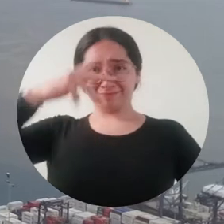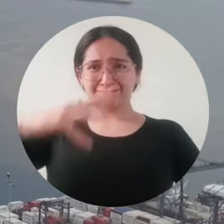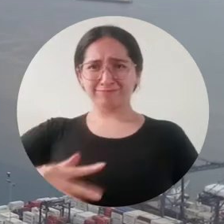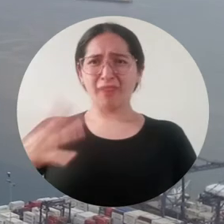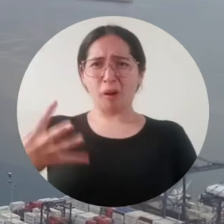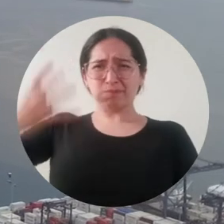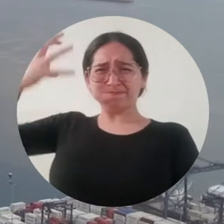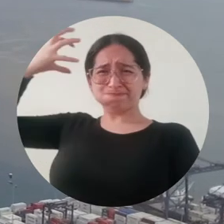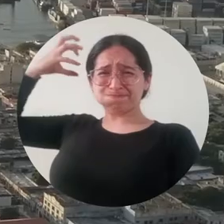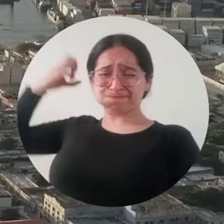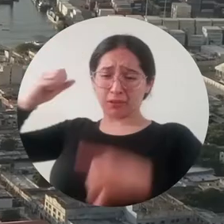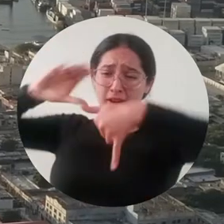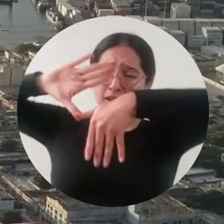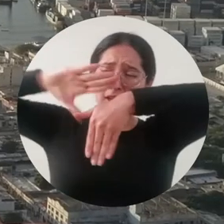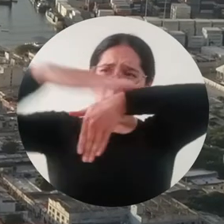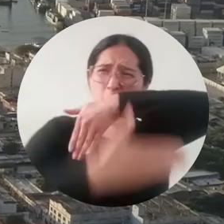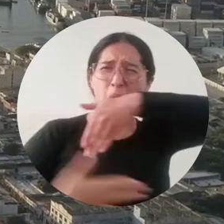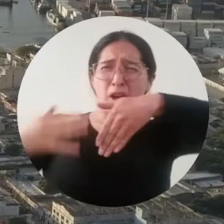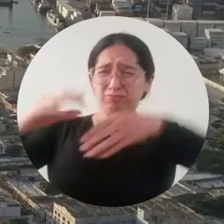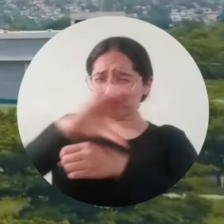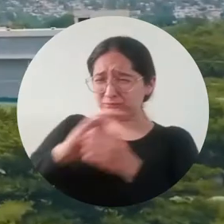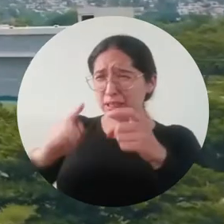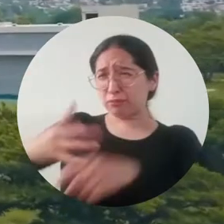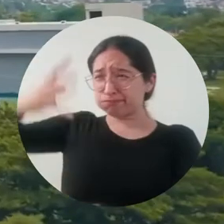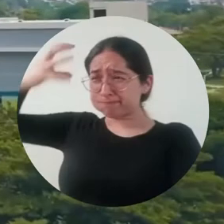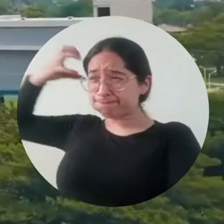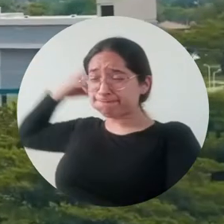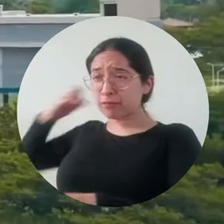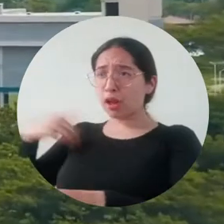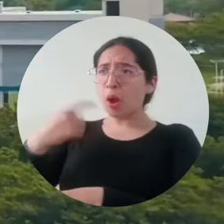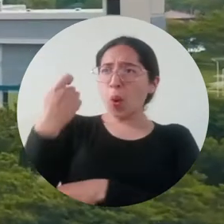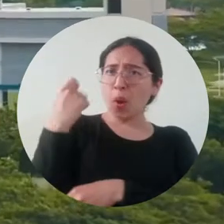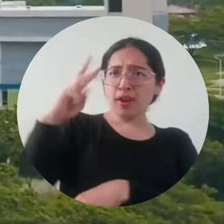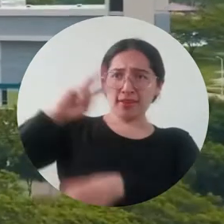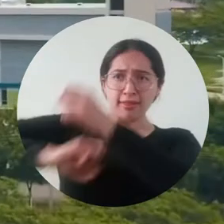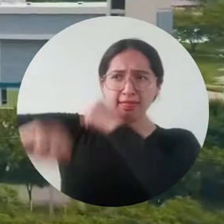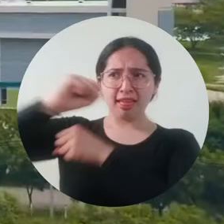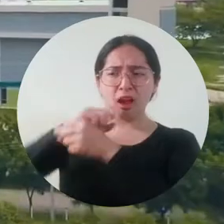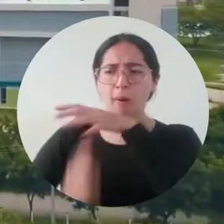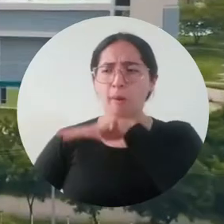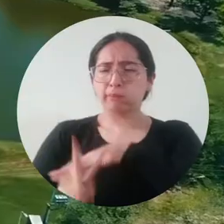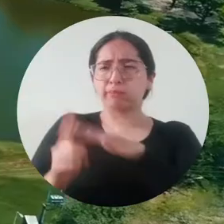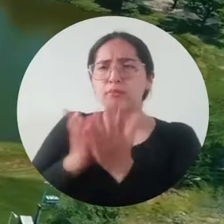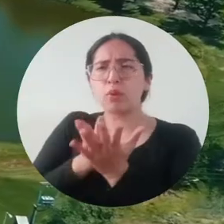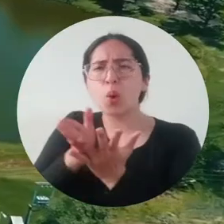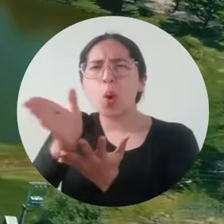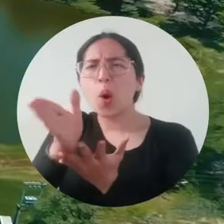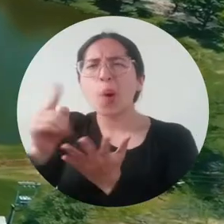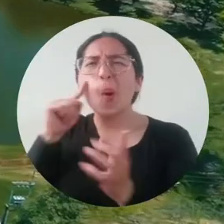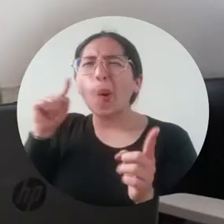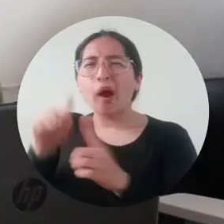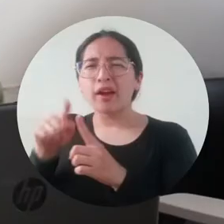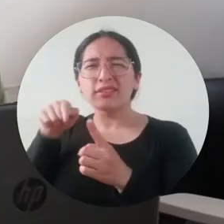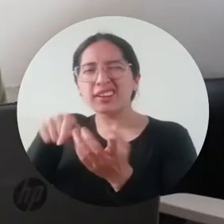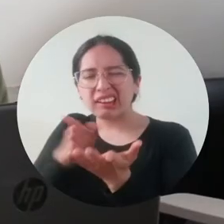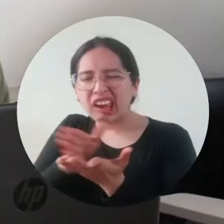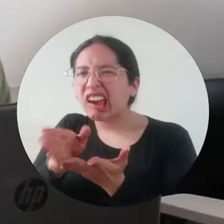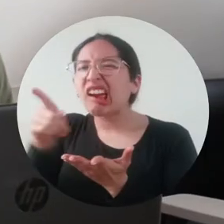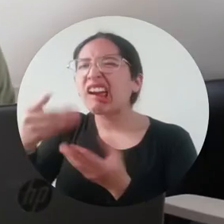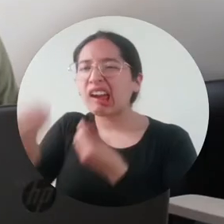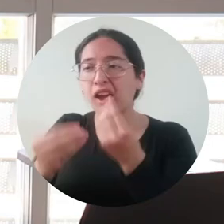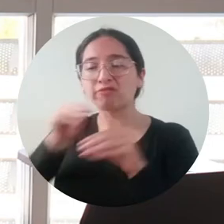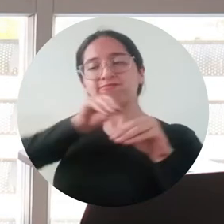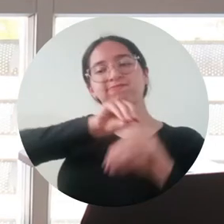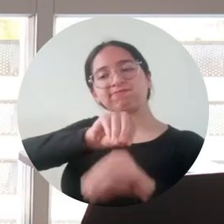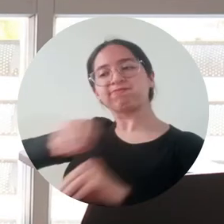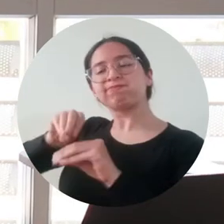En Santa Marta, la ciudad más antigua de América, hace tres años nació un programa académico en la Universidad del Magdalena que tiene por